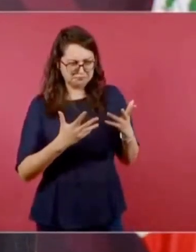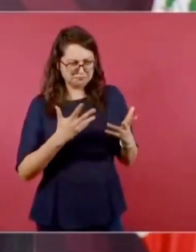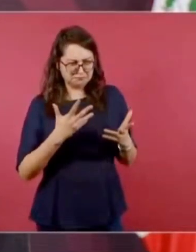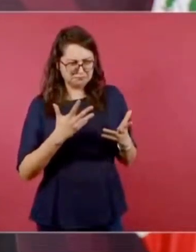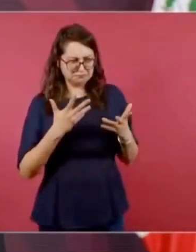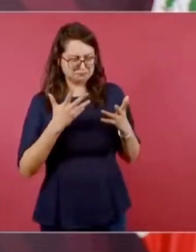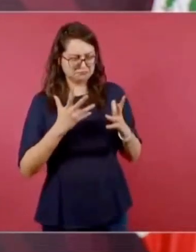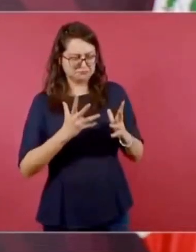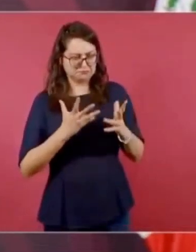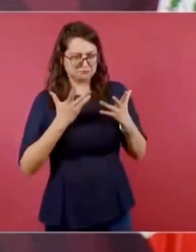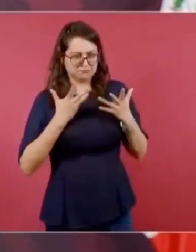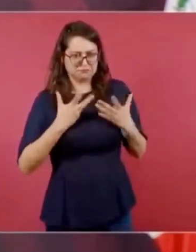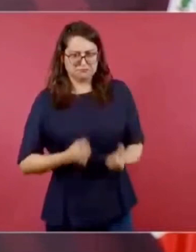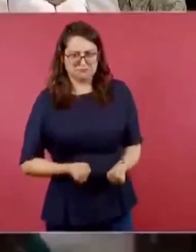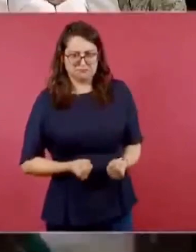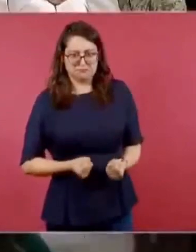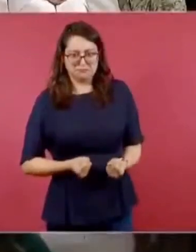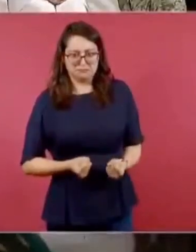su sorpresa.